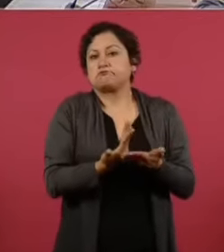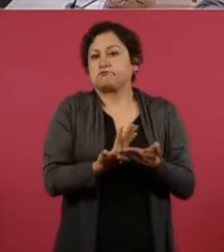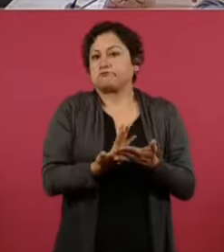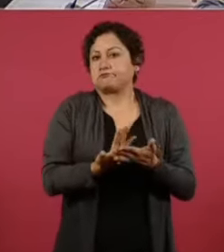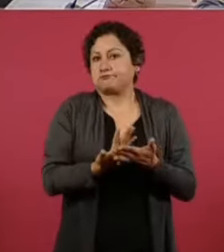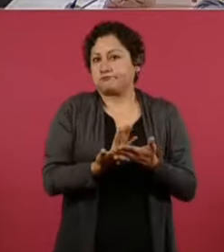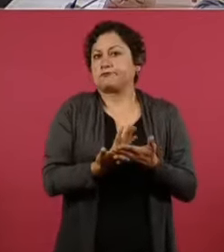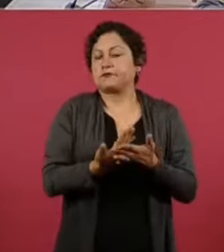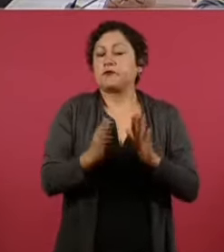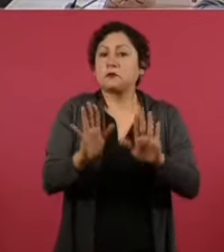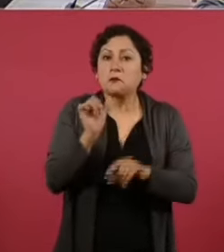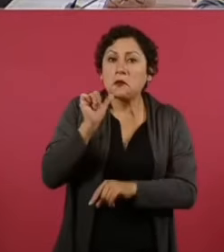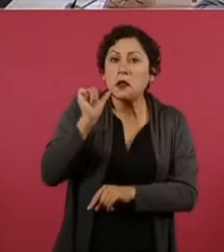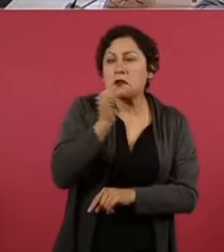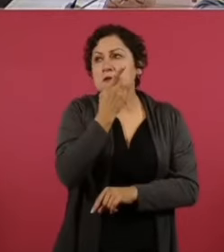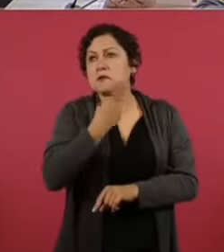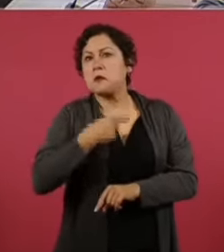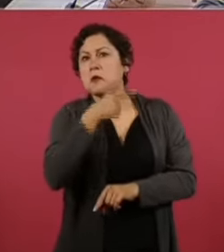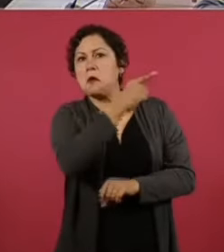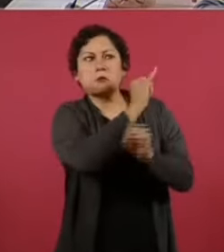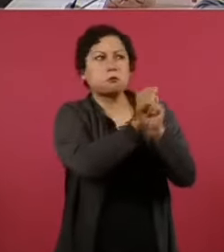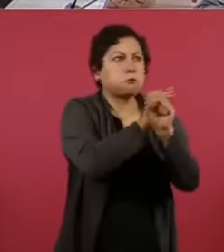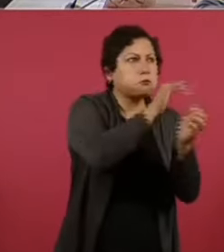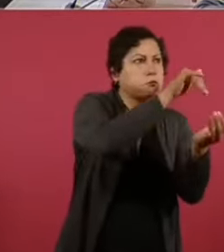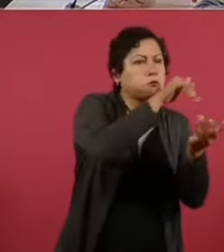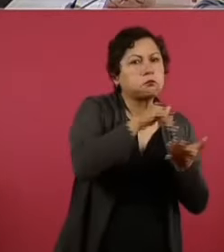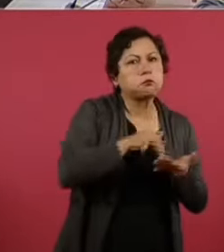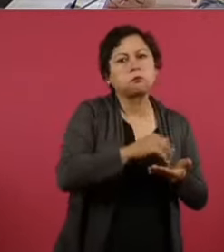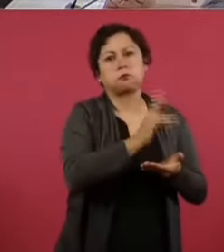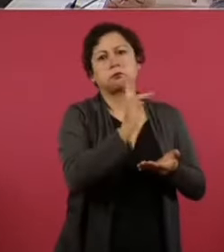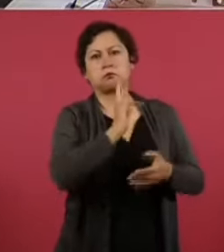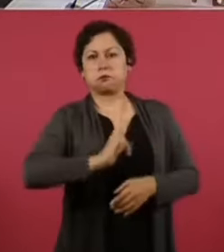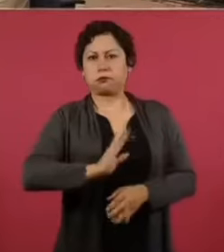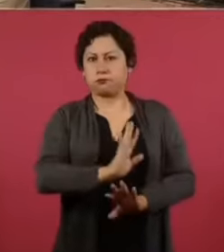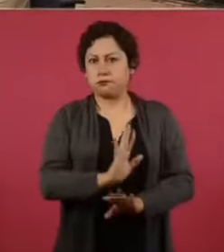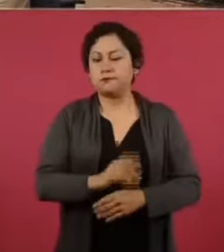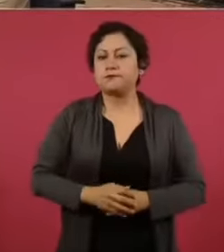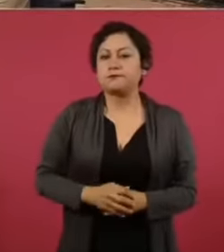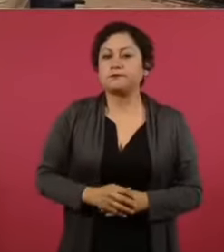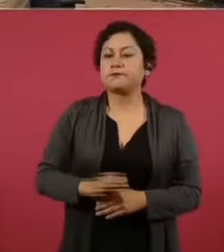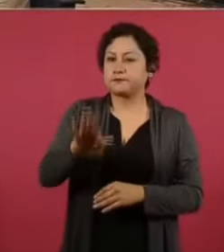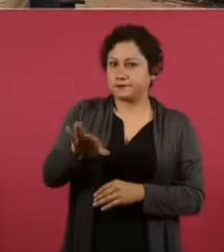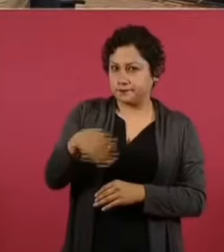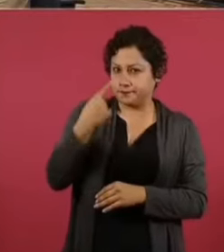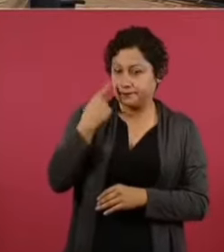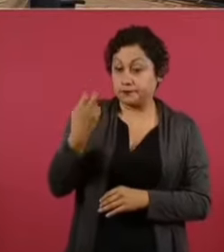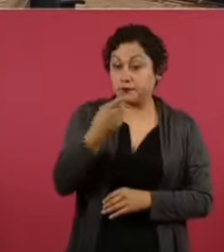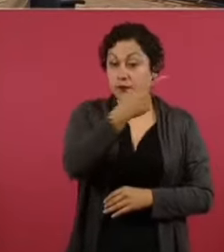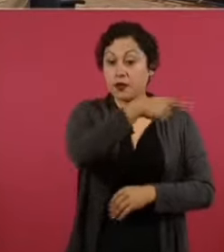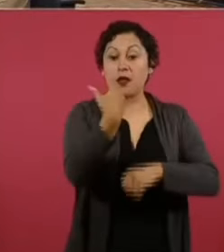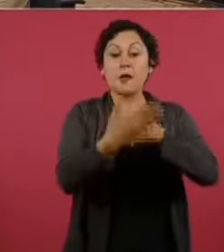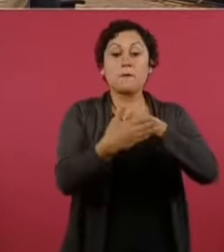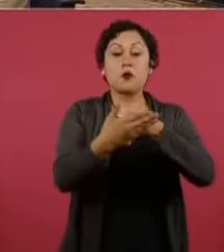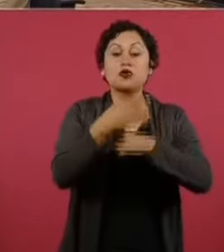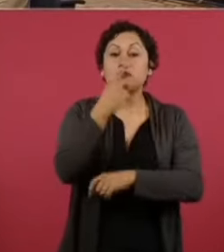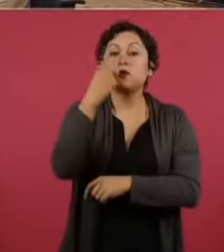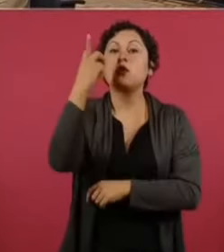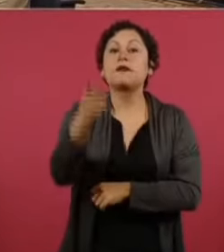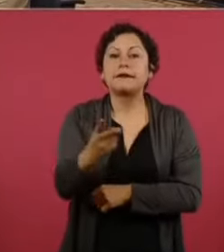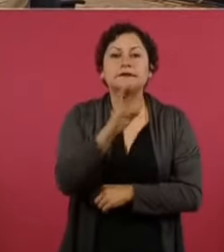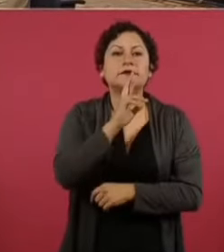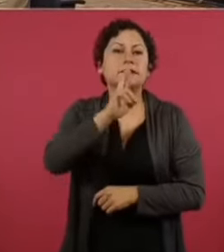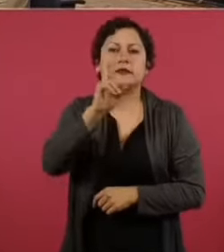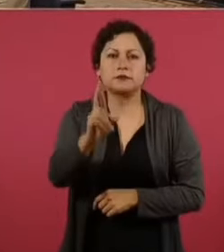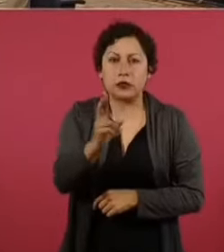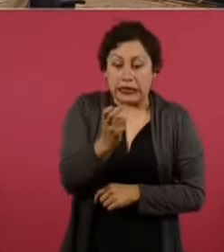preparación de dicha información, recabando la información necesaria. En este sentido, lo que pueda declarar este personaje, ¿qué impacto puede tener para nuestro país,